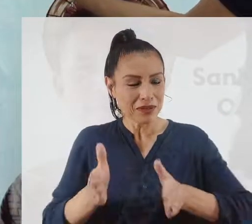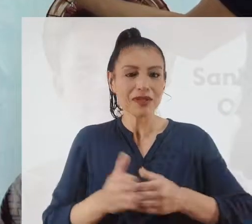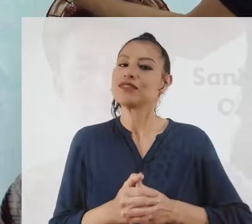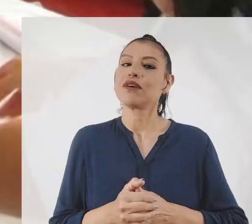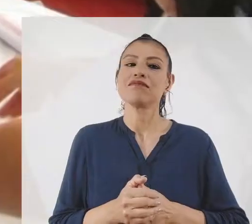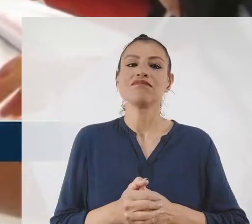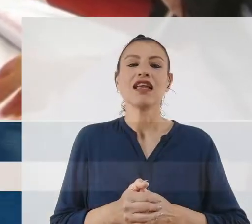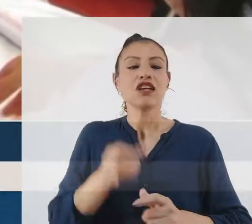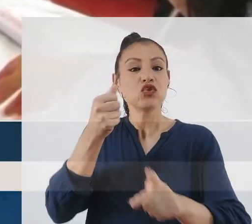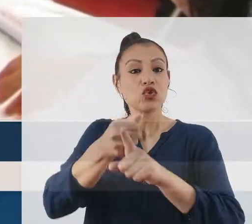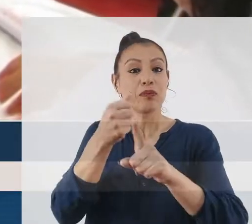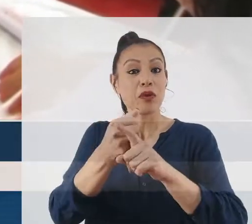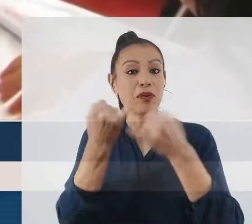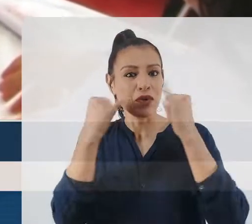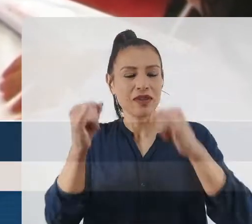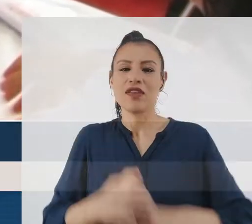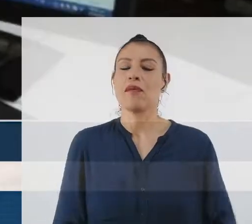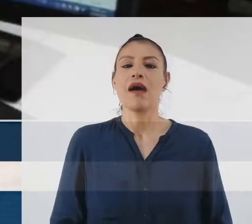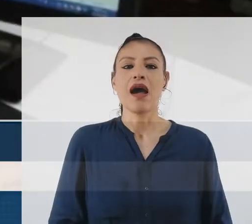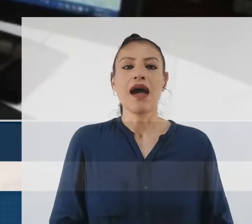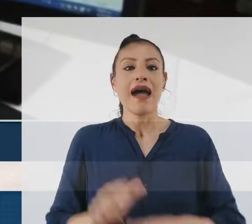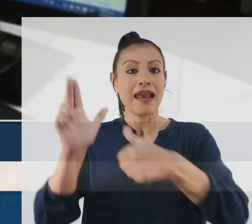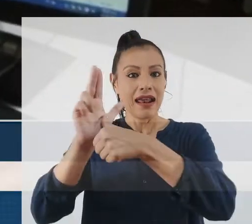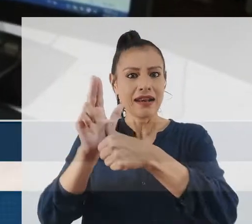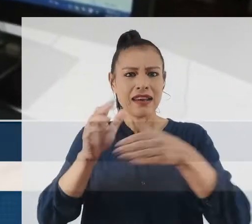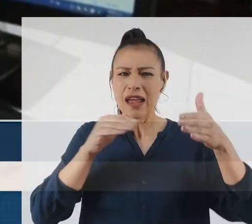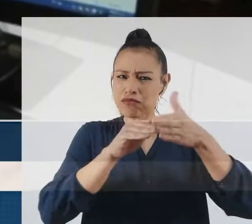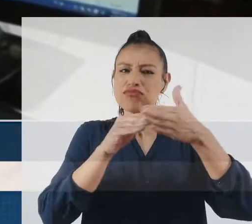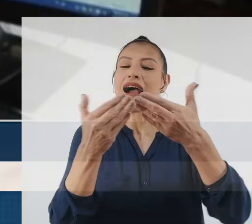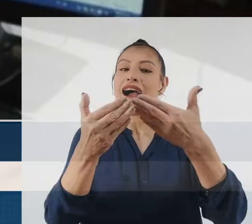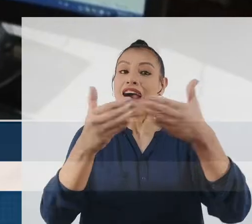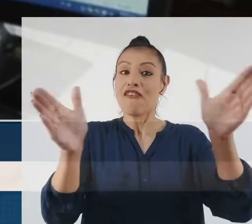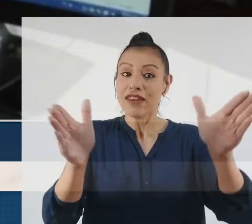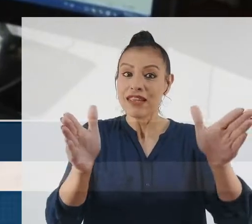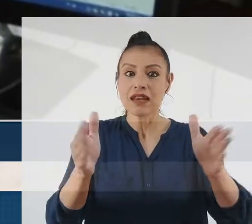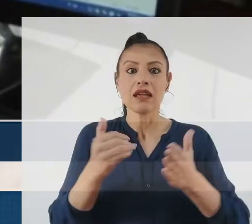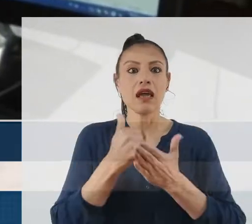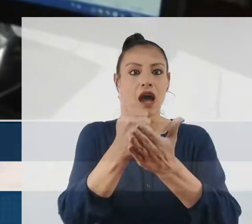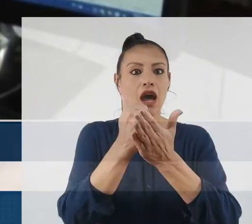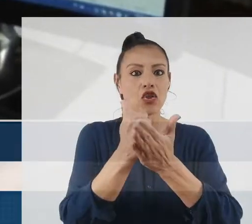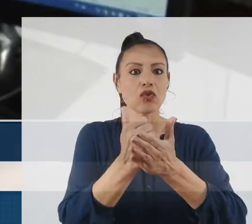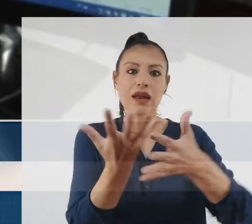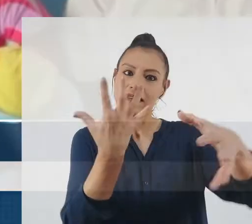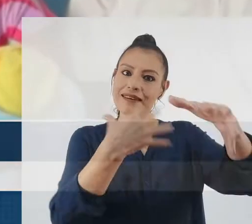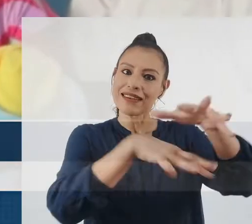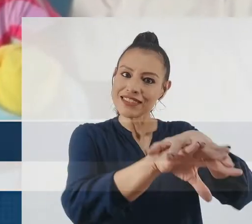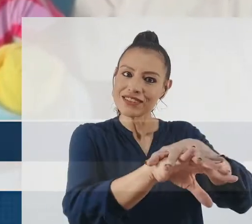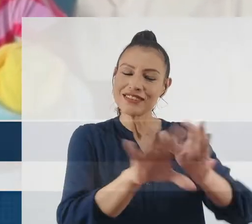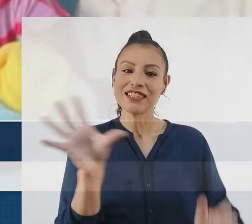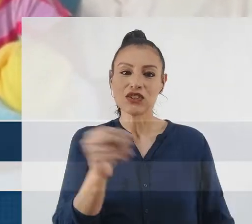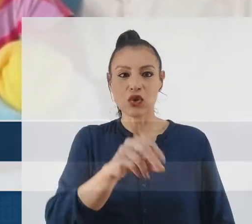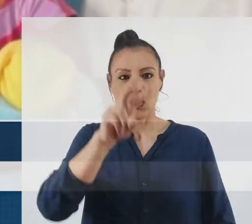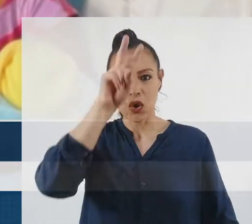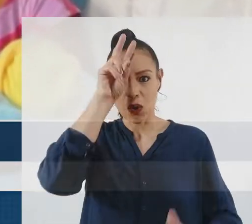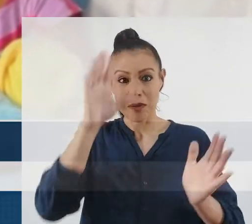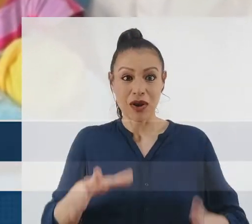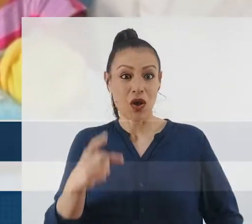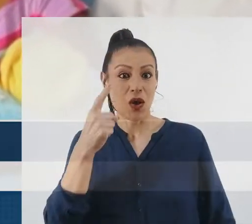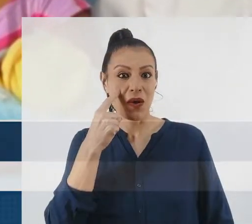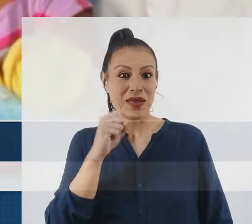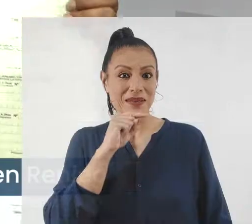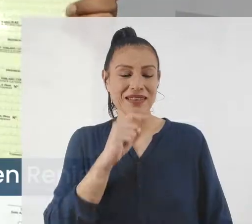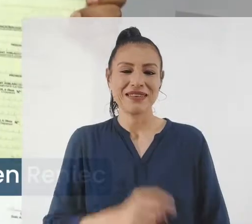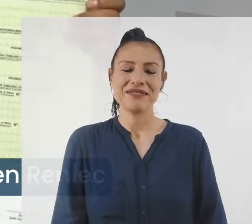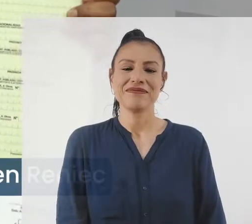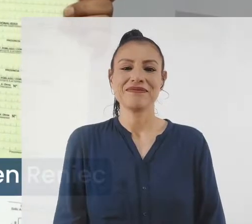que ellos entiendan. Así, RENIEC busca derribar barreras históricas y contribuir a la integración de todos los peruanos y peruanas.